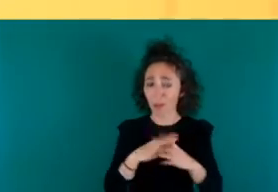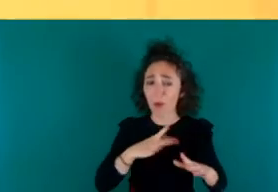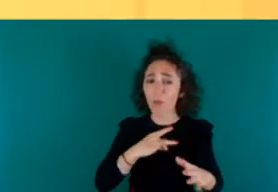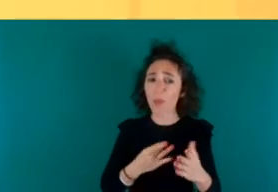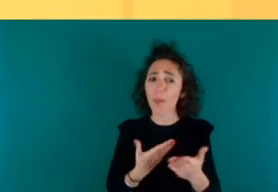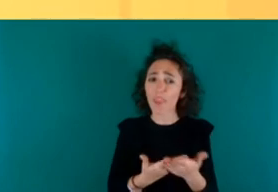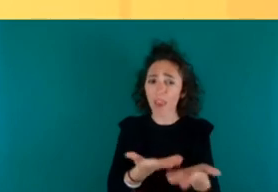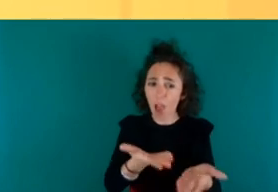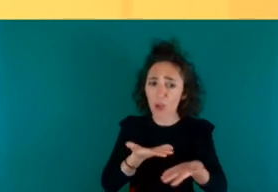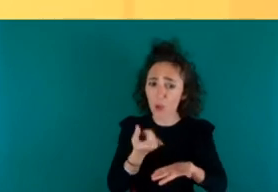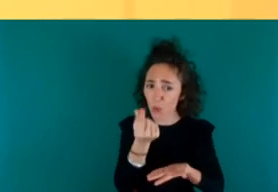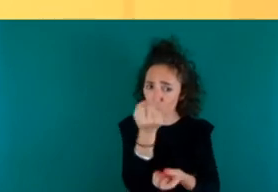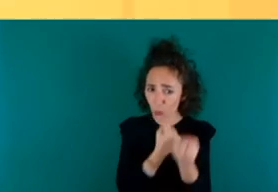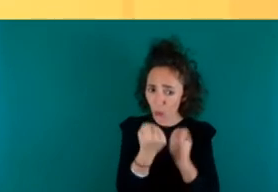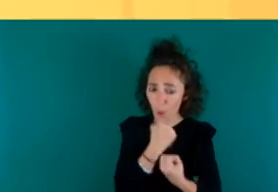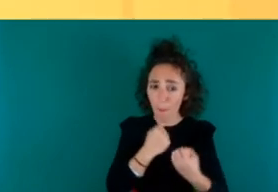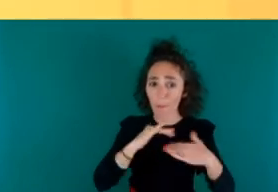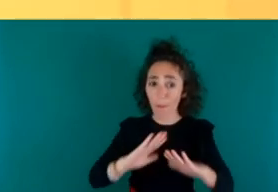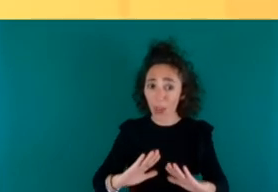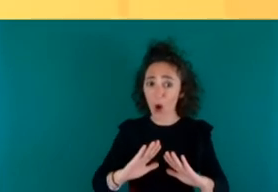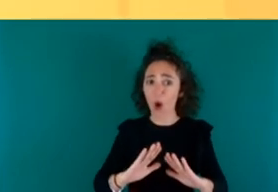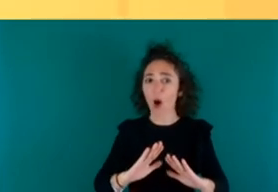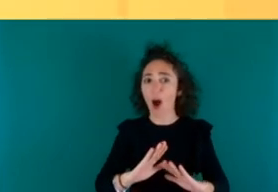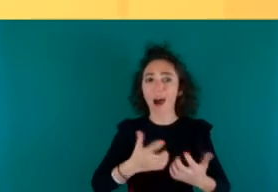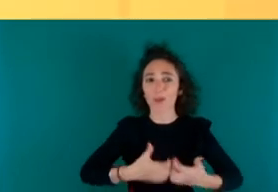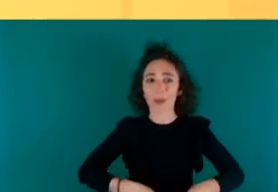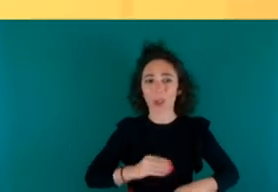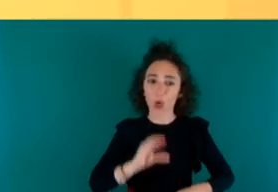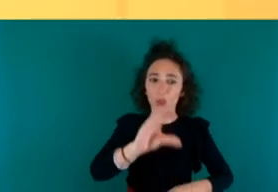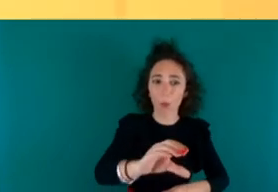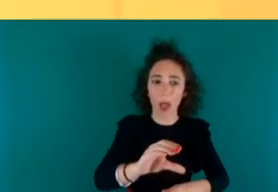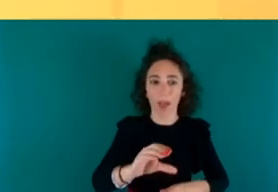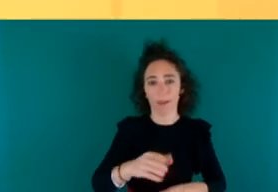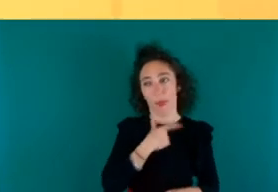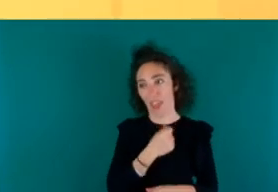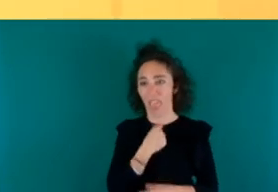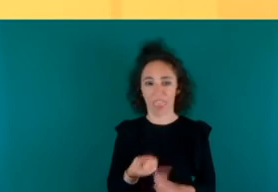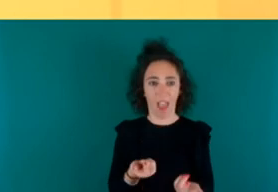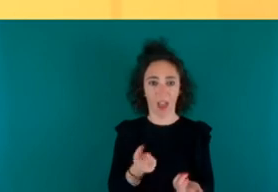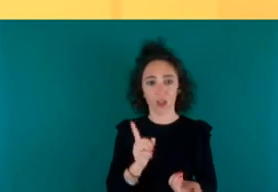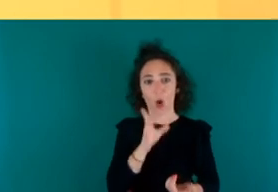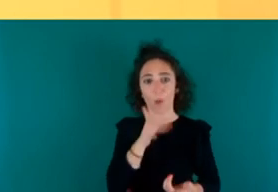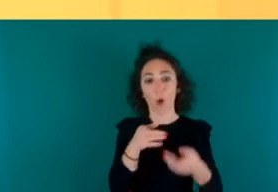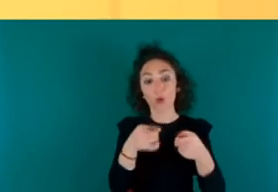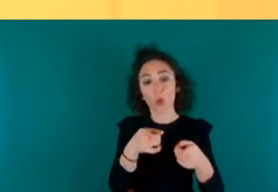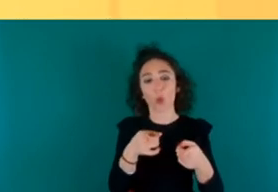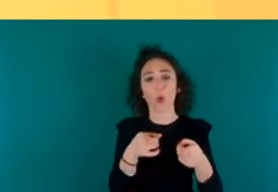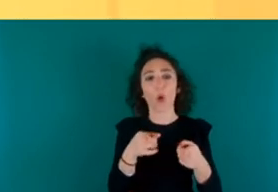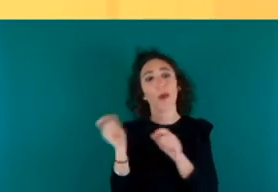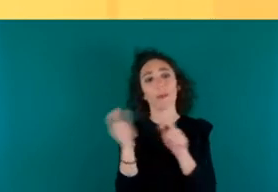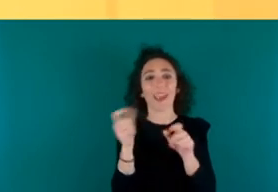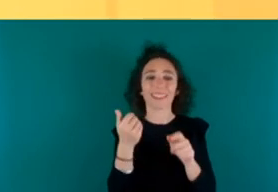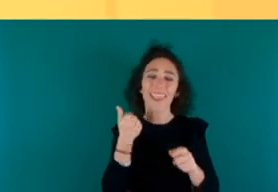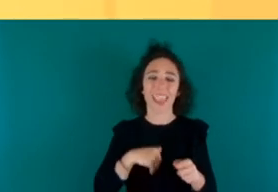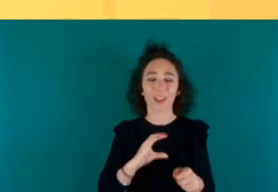pero cumpliendo con los parámetros no le dan la ayuda esta es una cosa que me hace gracia no le dan ayuda simplemente por ser inmigrante le dan